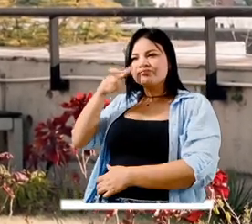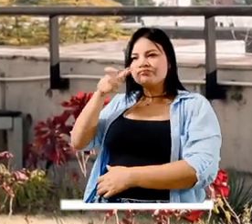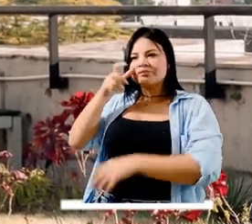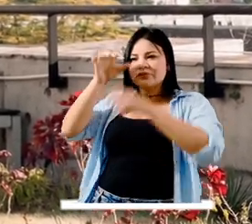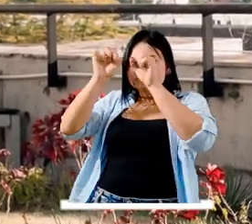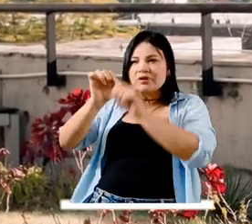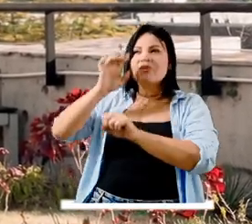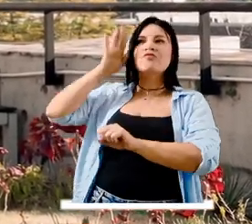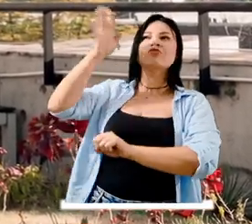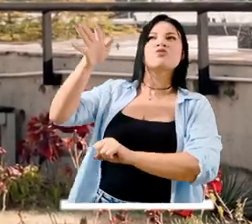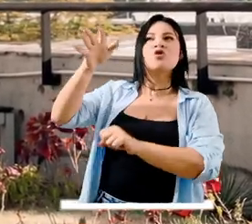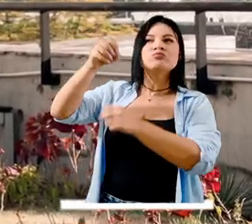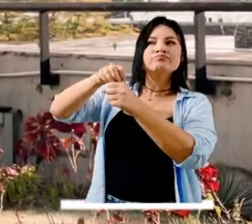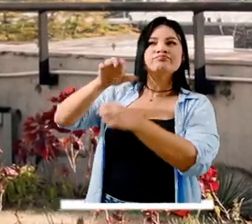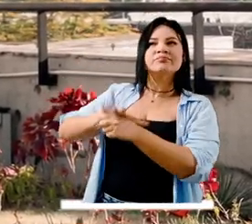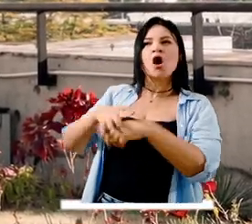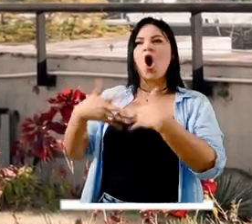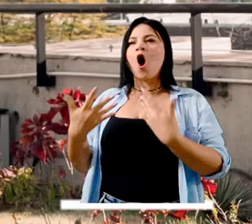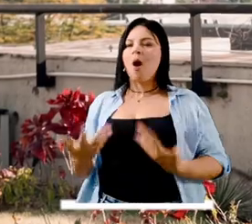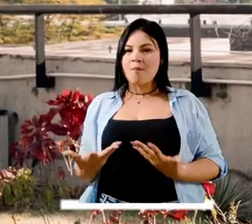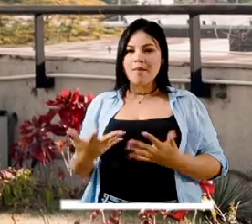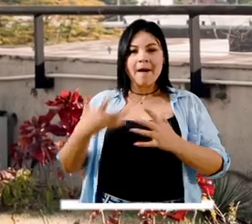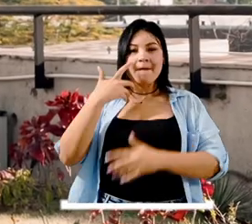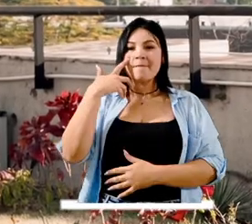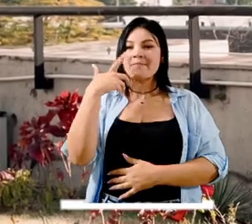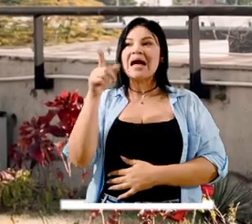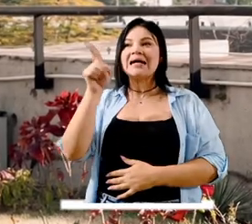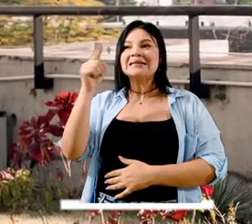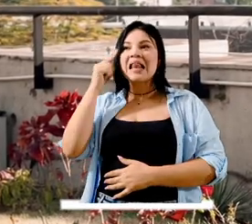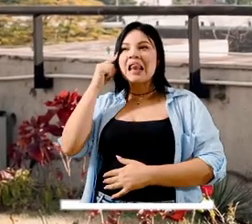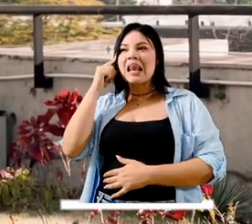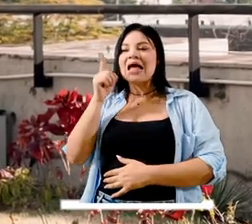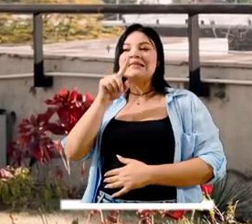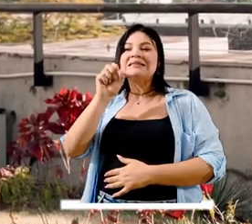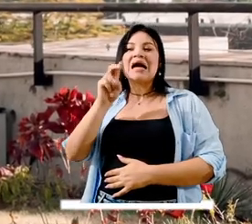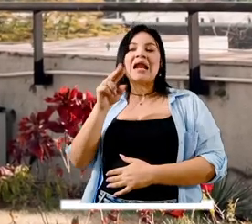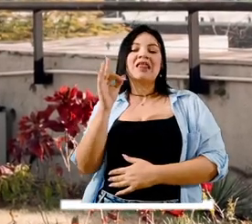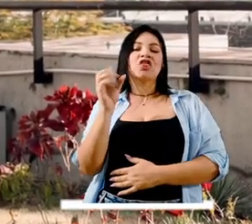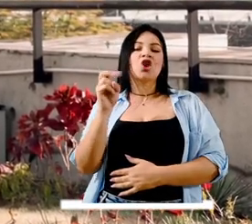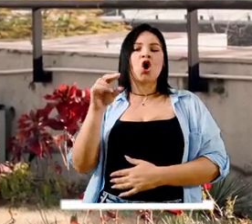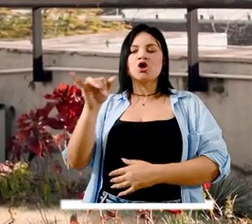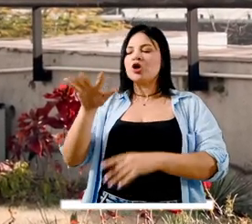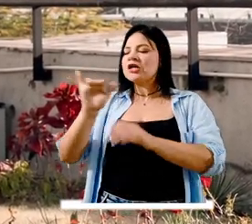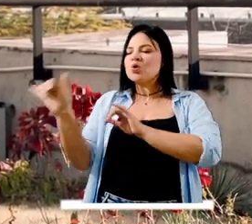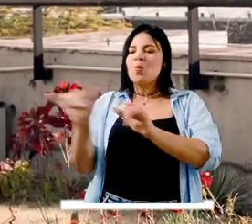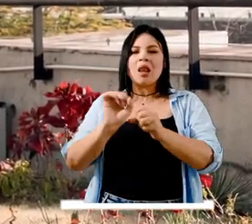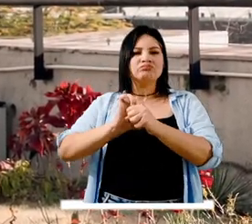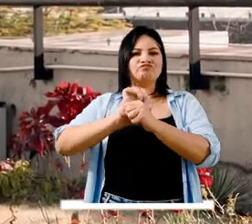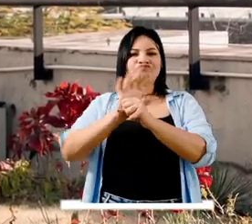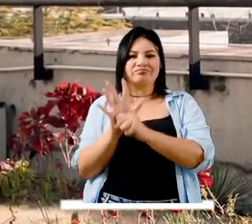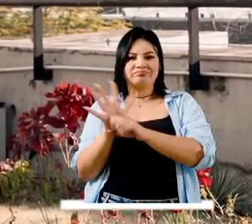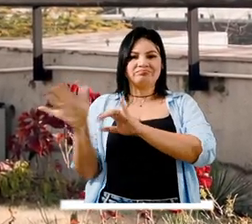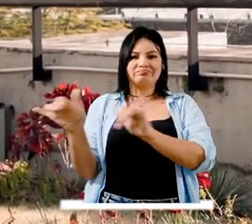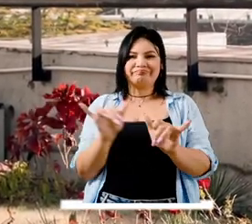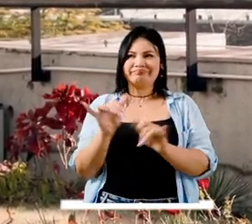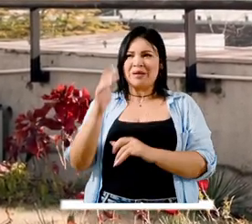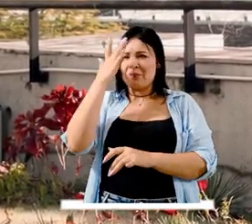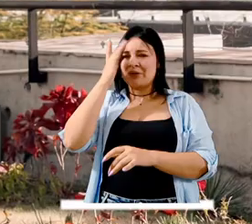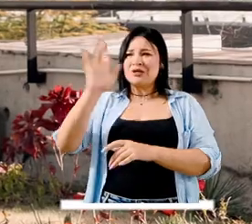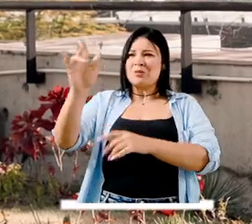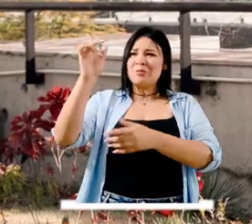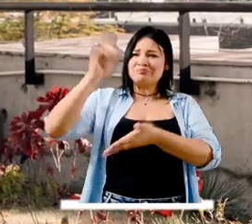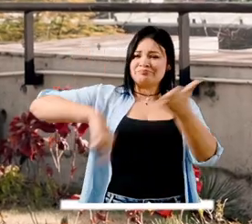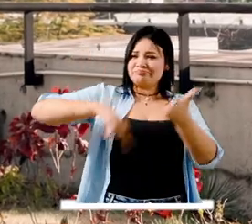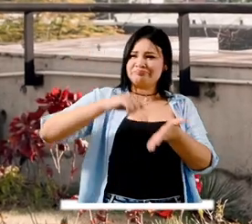en todo el distrito de Medellín pero especialmente en el corregimiento de San Antonio de Prado vivimos una segunda pandemia El contratista no cumplió con las fechas establecidas